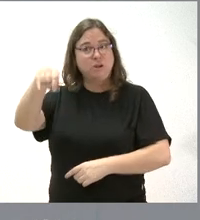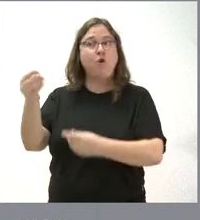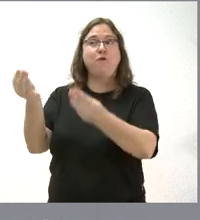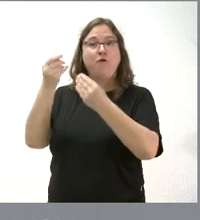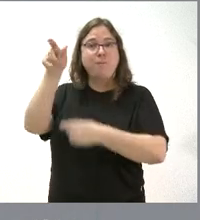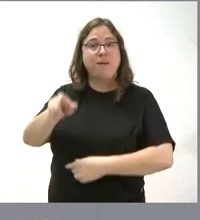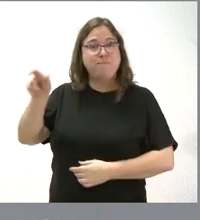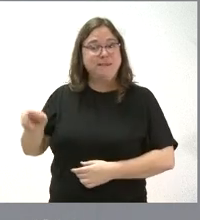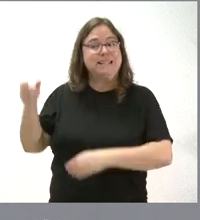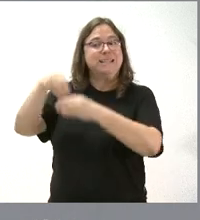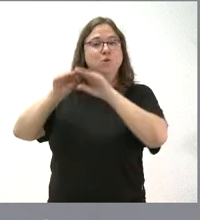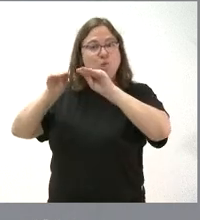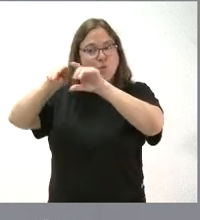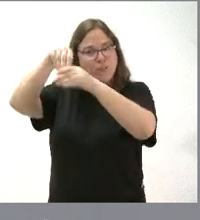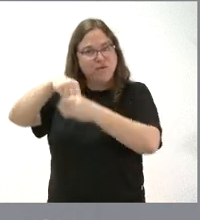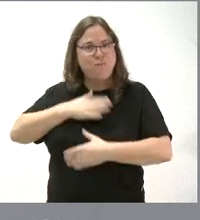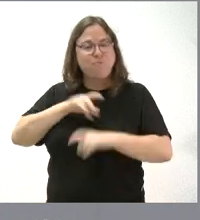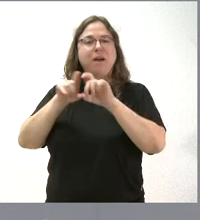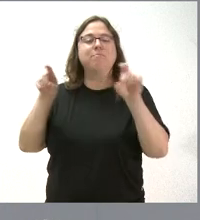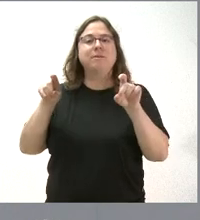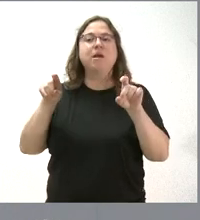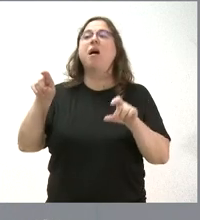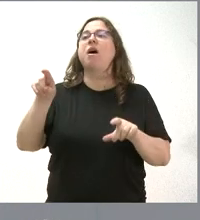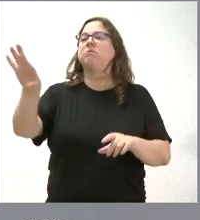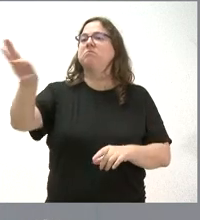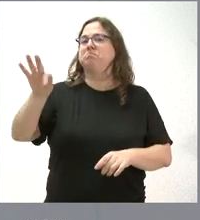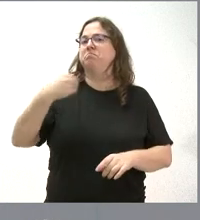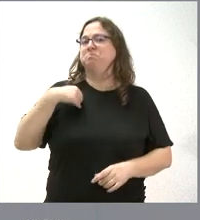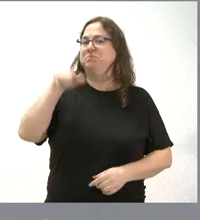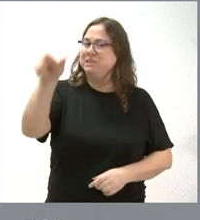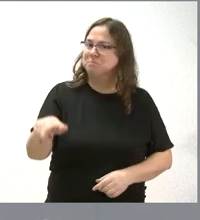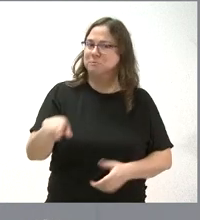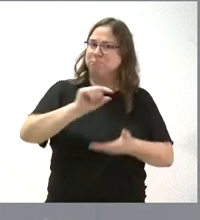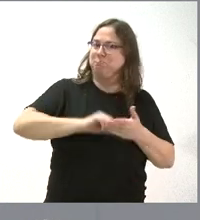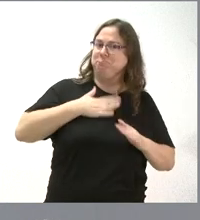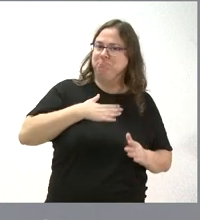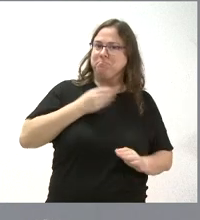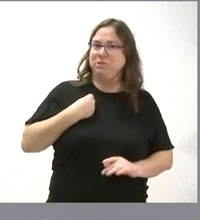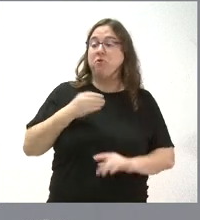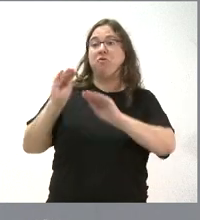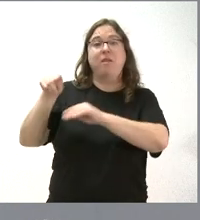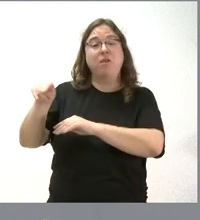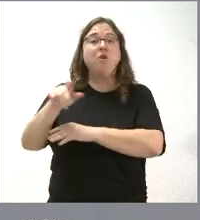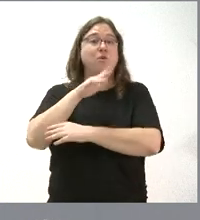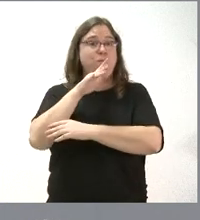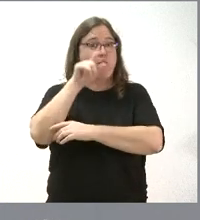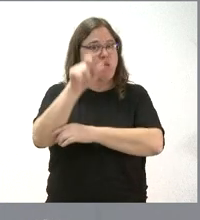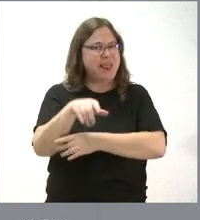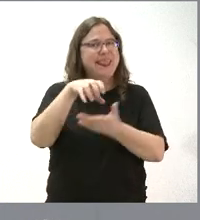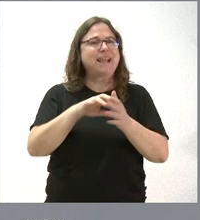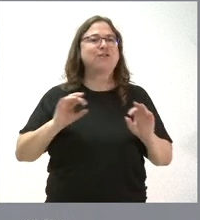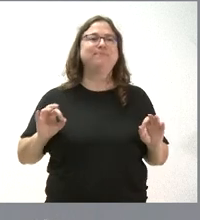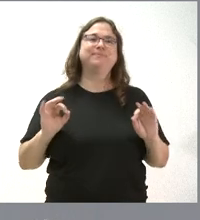dentro de esas empresas, pues optan por quedarse con estos trabajadores que ahí se han formado, porque no solamente son centros